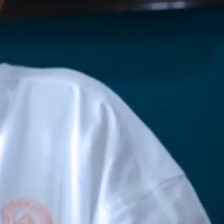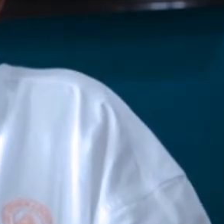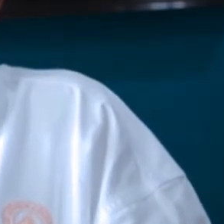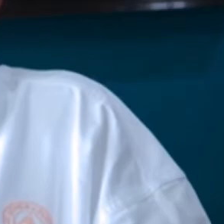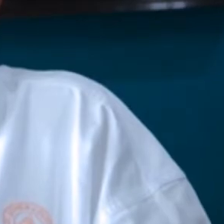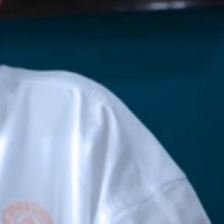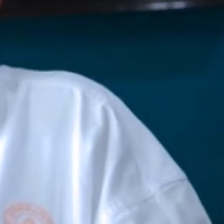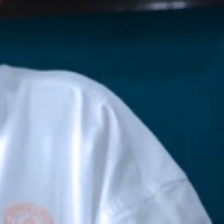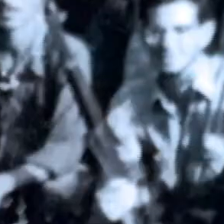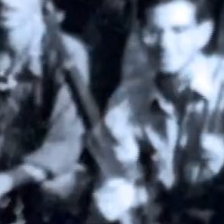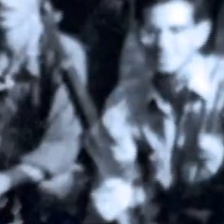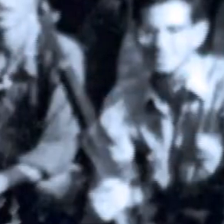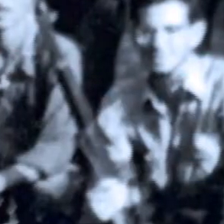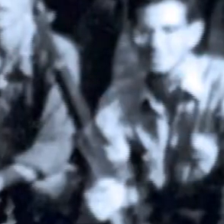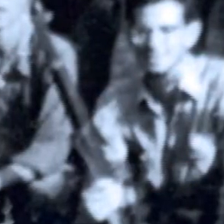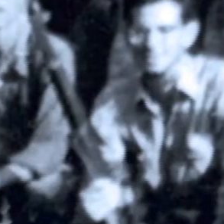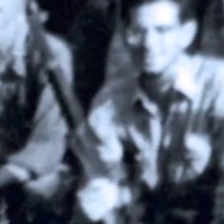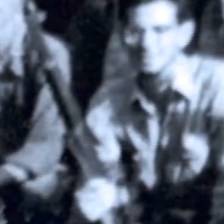vieran qué olor al café.